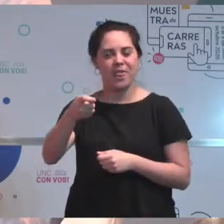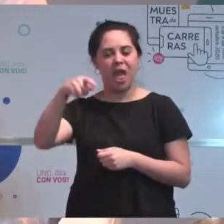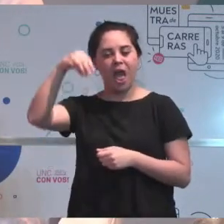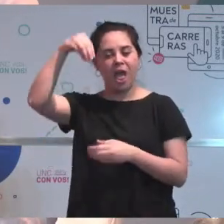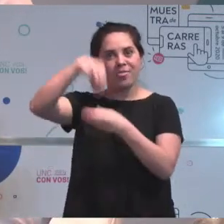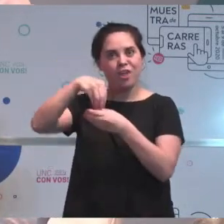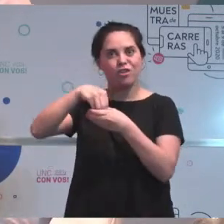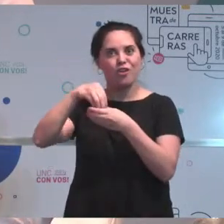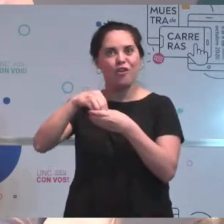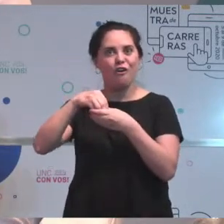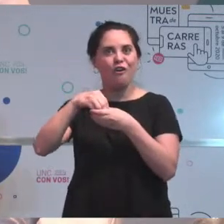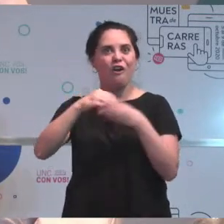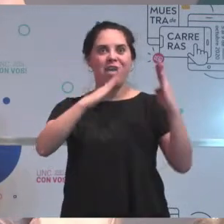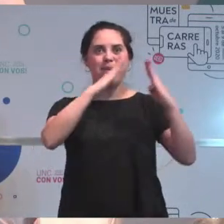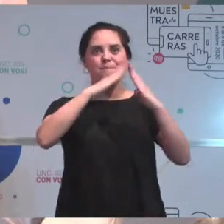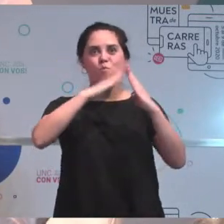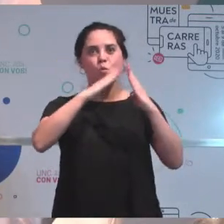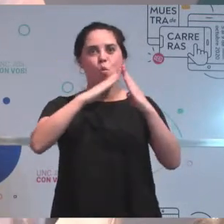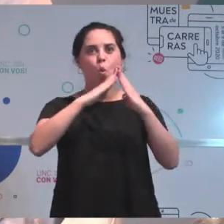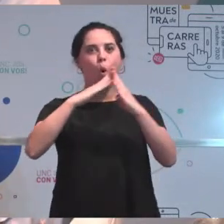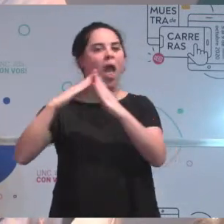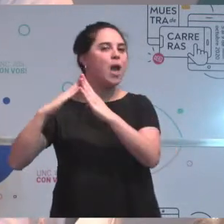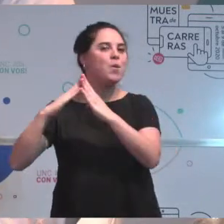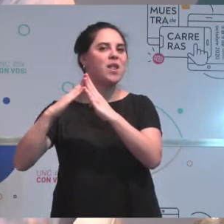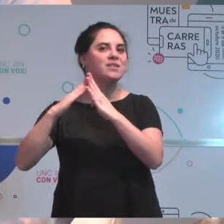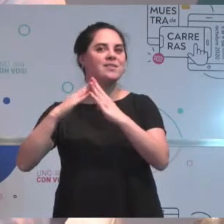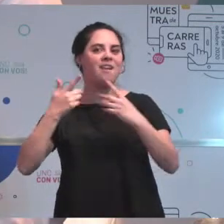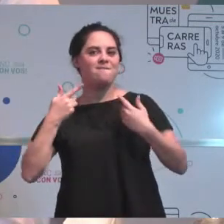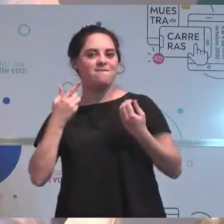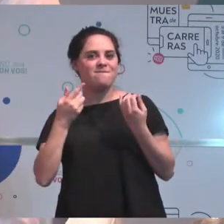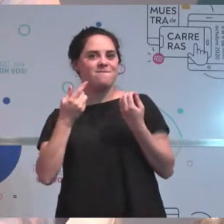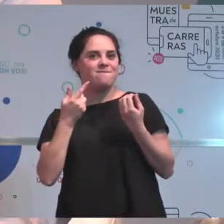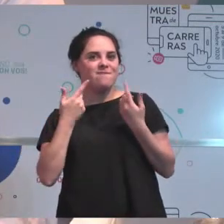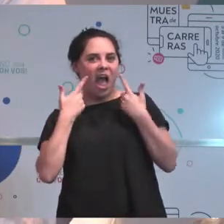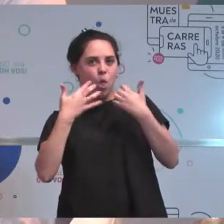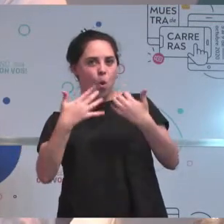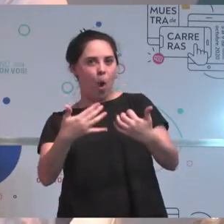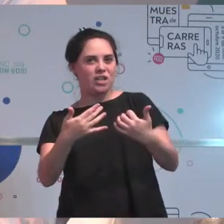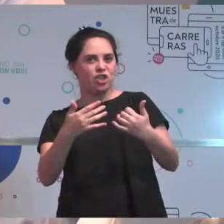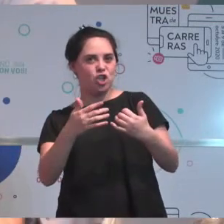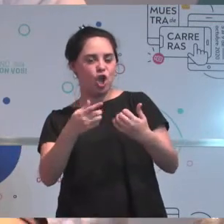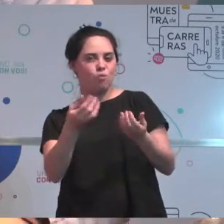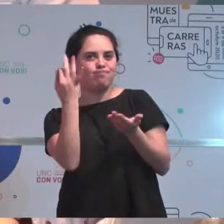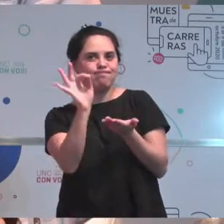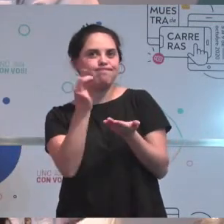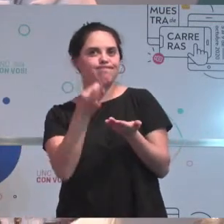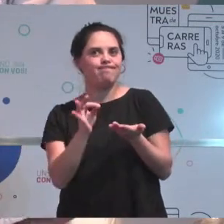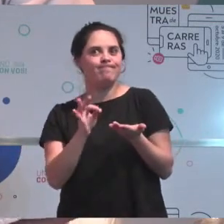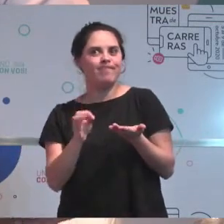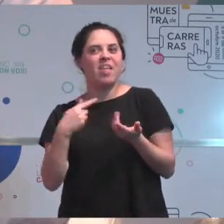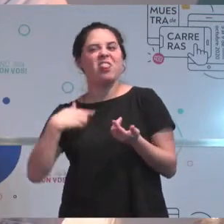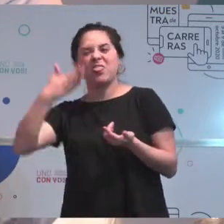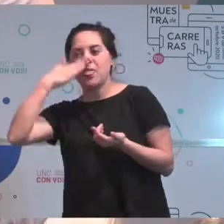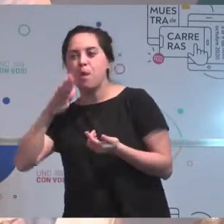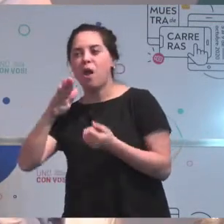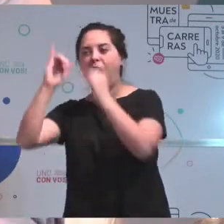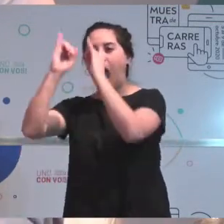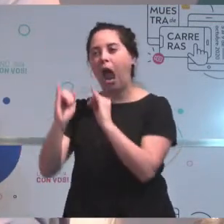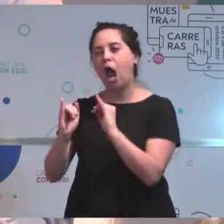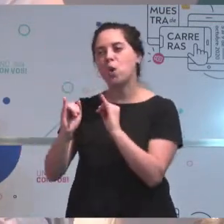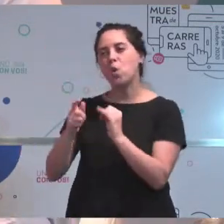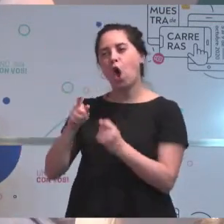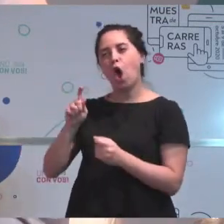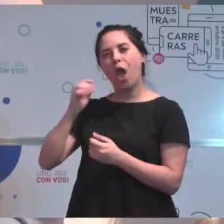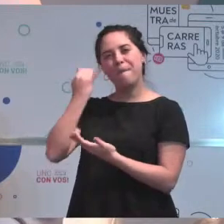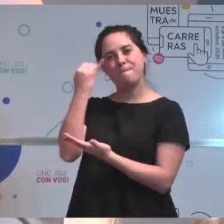Esa evaluación permite luego ser la base imponible sobre la cual se hace el cálculo de los impuestos. Entonces, tiene todo un estudio por